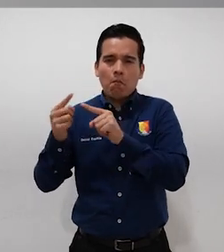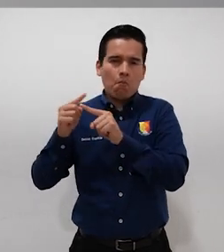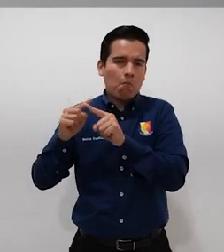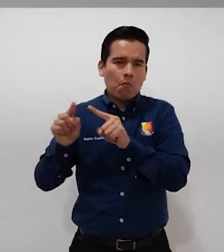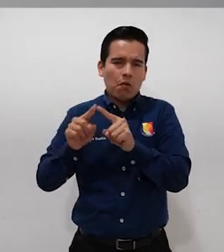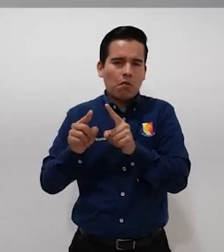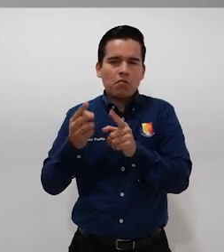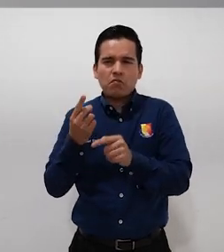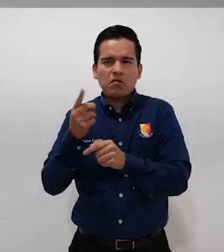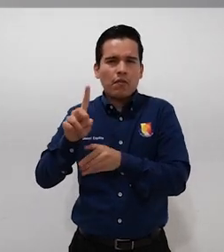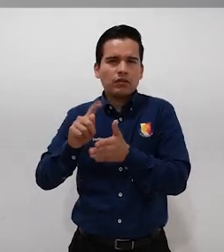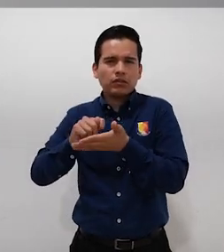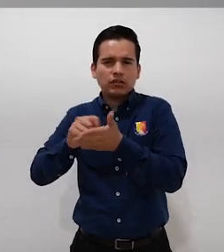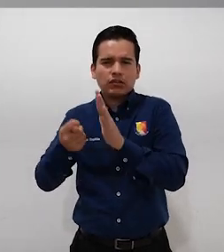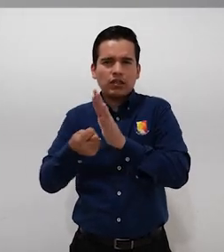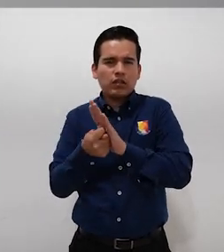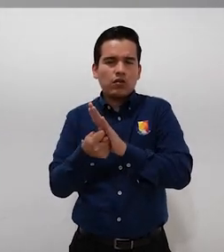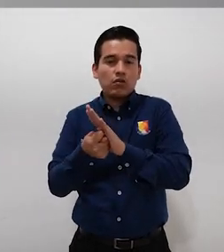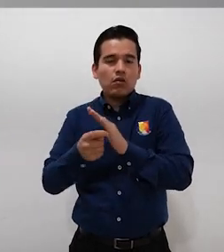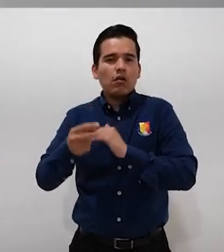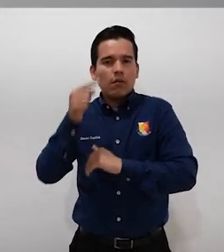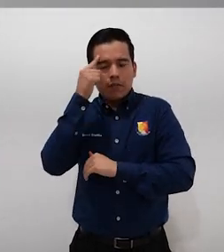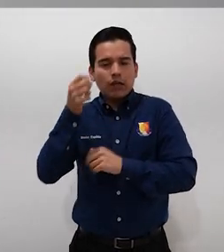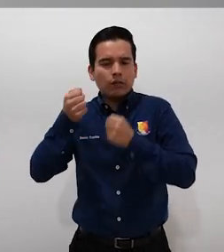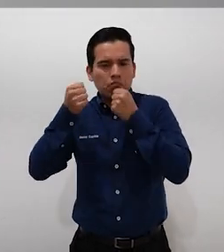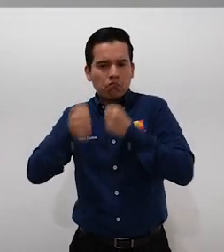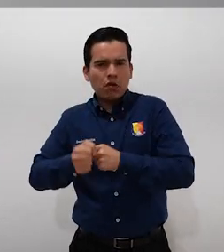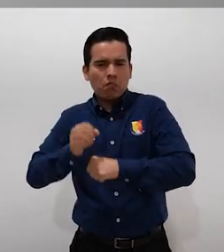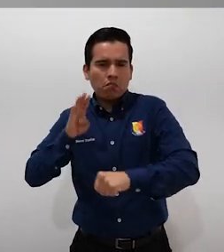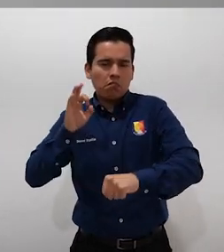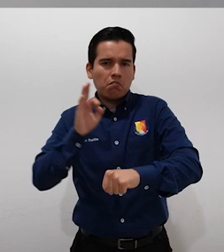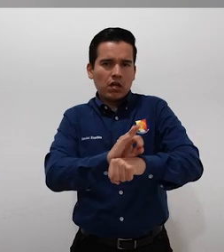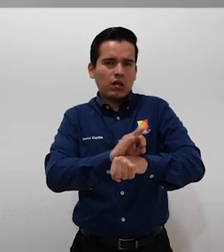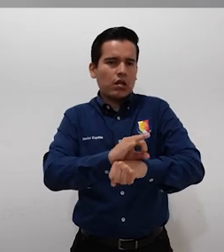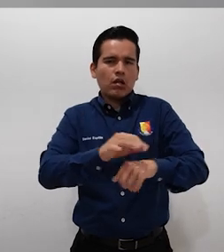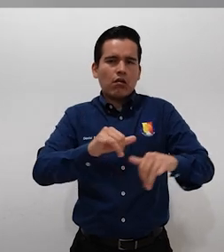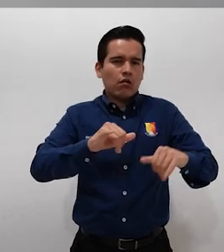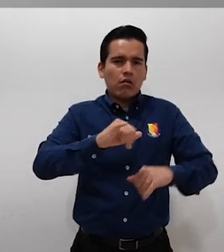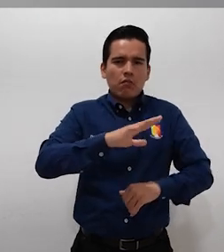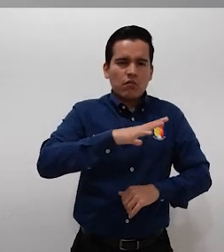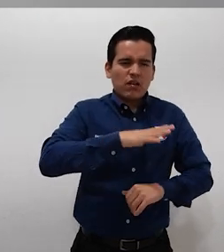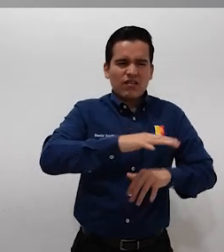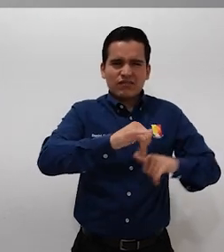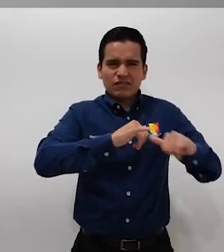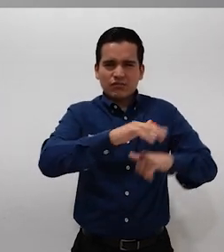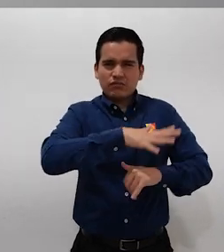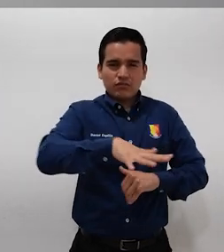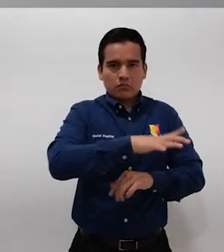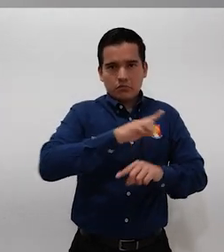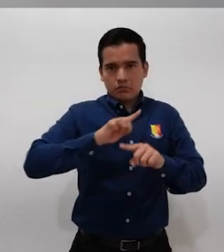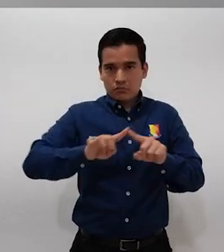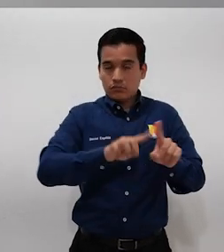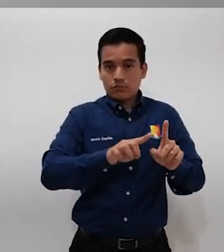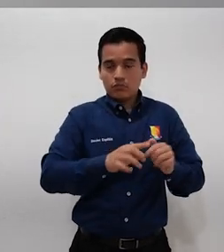dictámenes técnicos, para darle certeza jurídica, sobre todo en materia de tenencia de la tierra. También hubo algunos